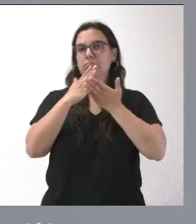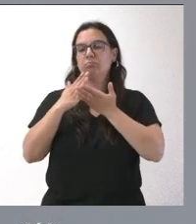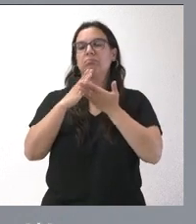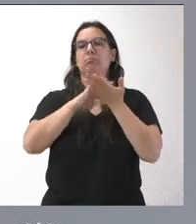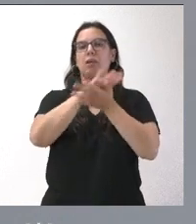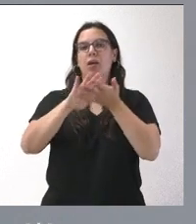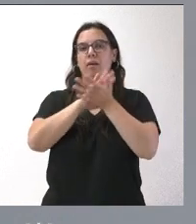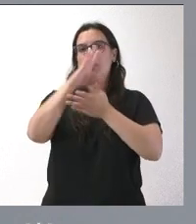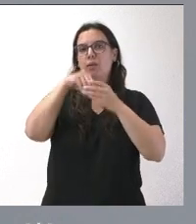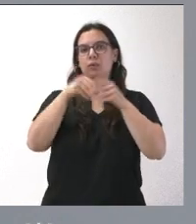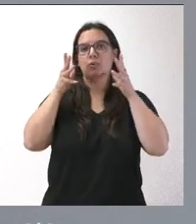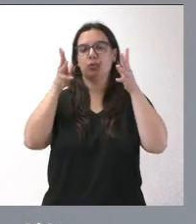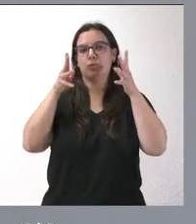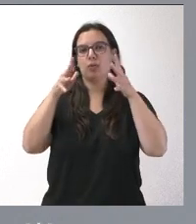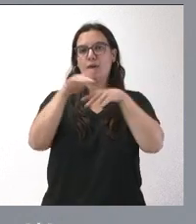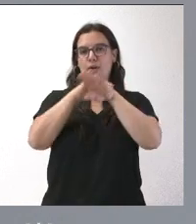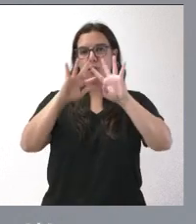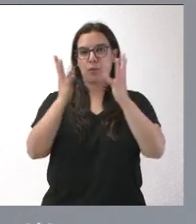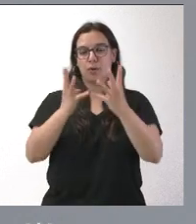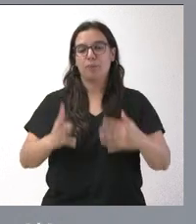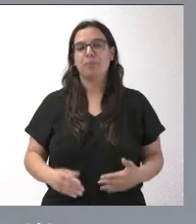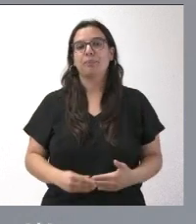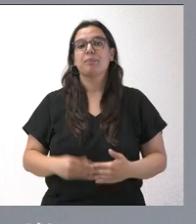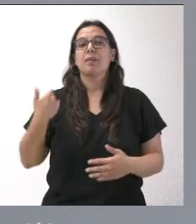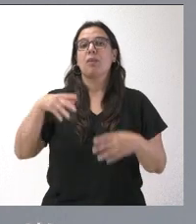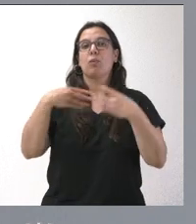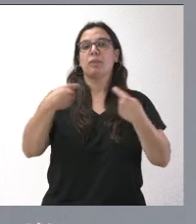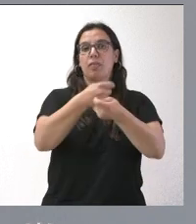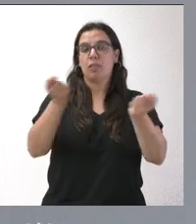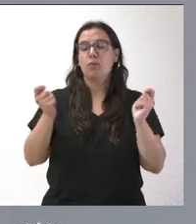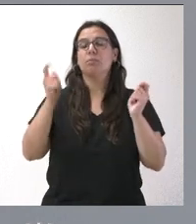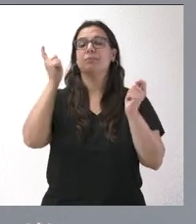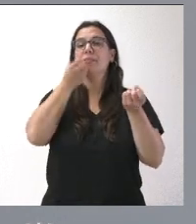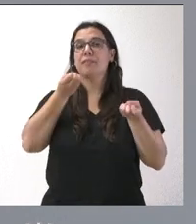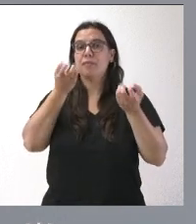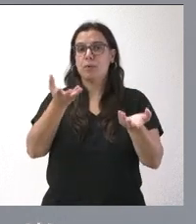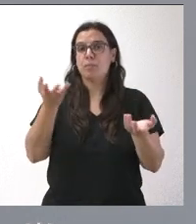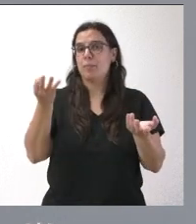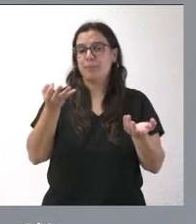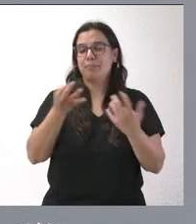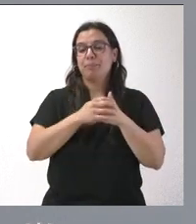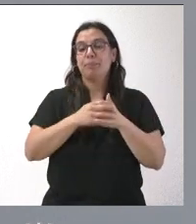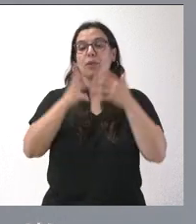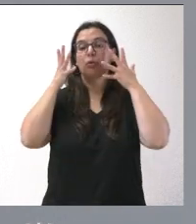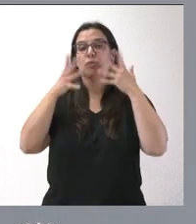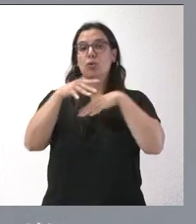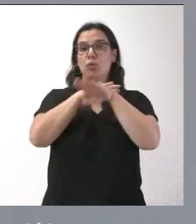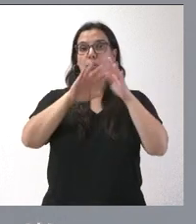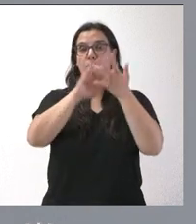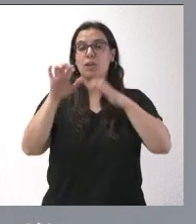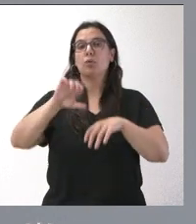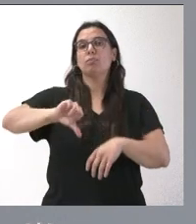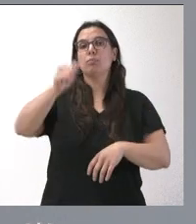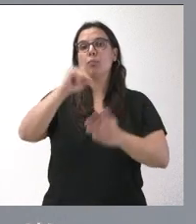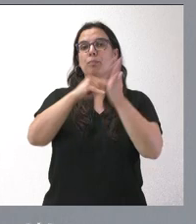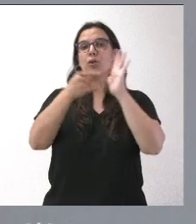del Consejo de Gobierno. Tienen ustedes ya la documentación. Les informo que el Consejo de Gobierno de Castilla y León ha aprobado el